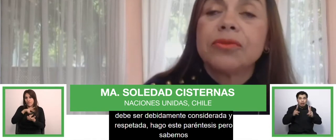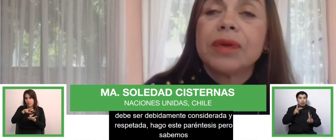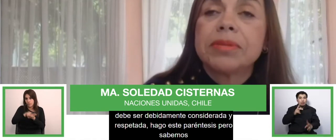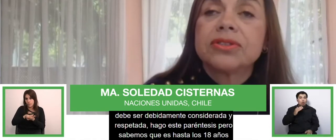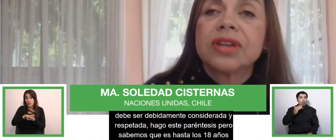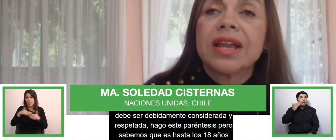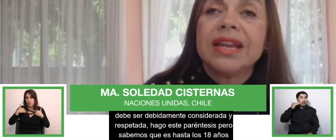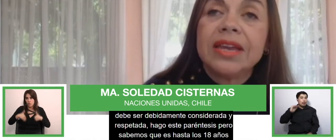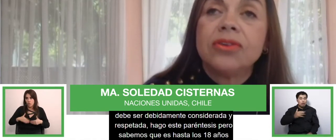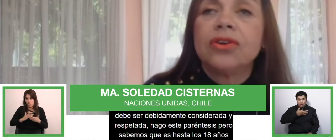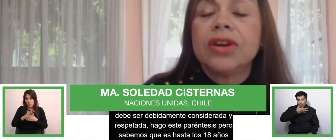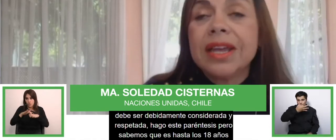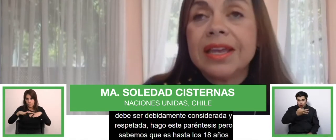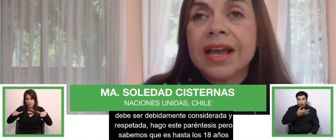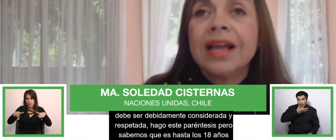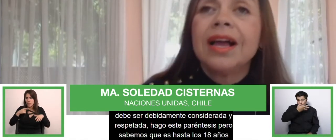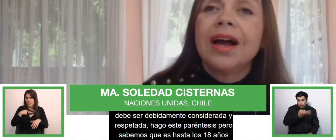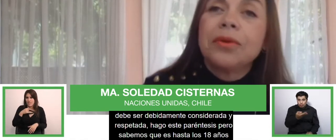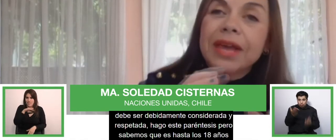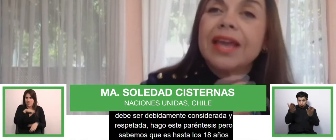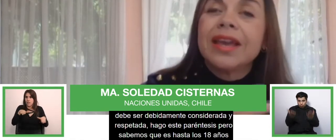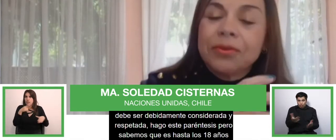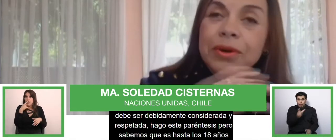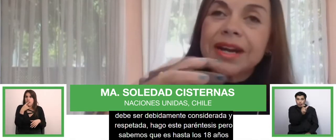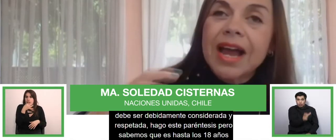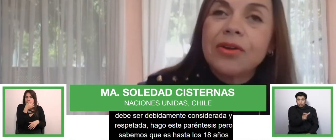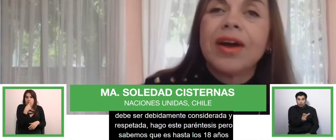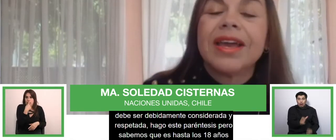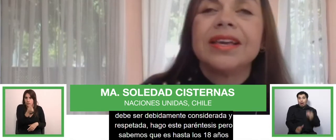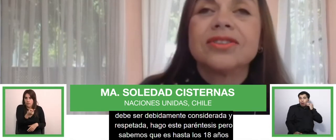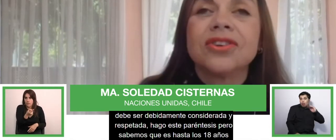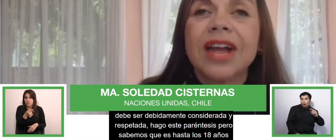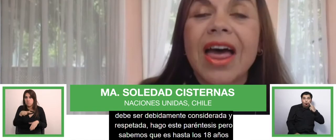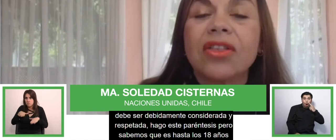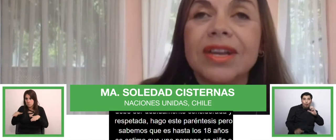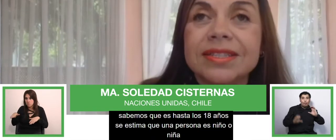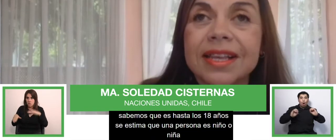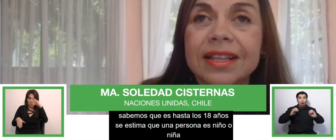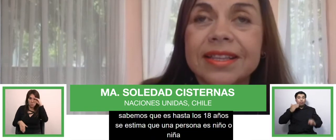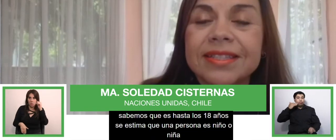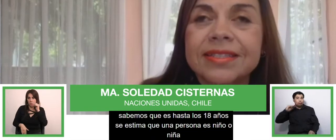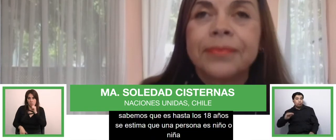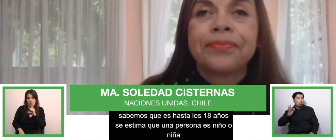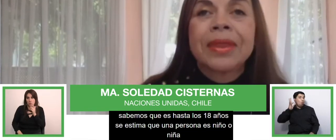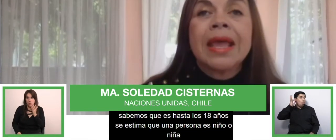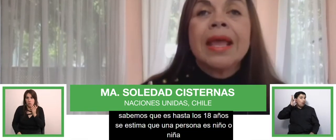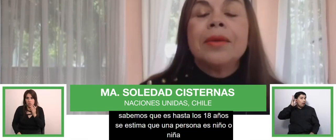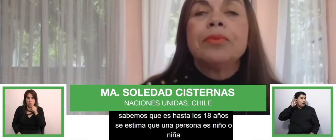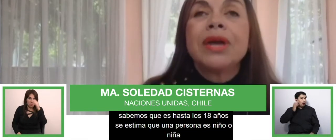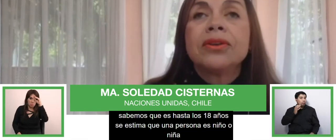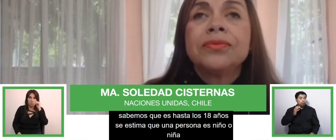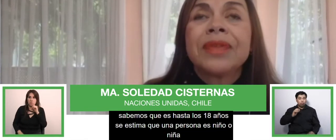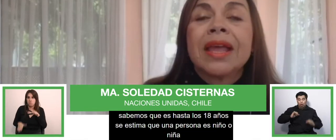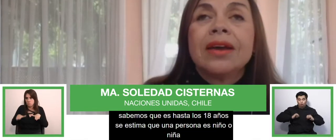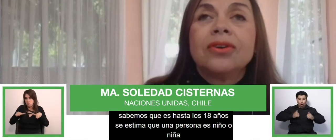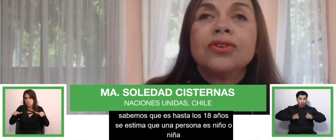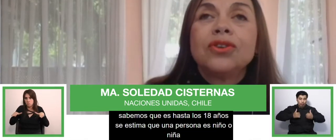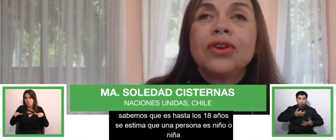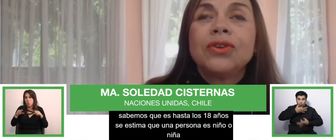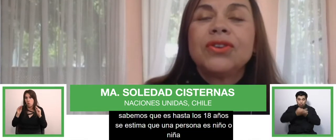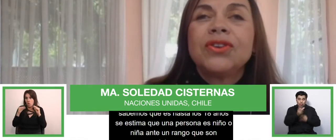se estima que una persona es niño o niña, aunque hay un rango ahí que son adolescentes. Bueno,